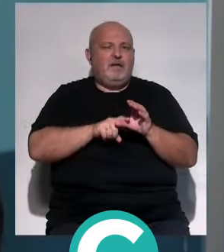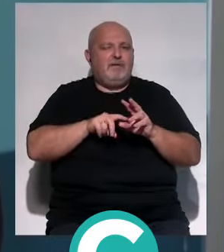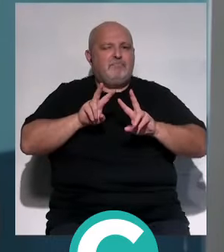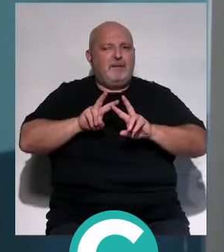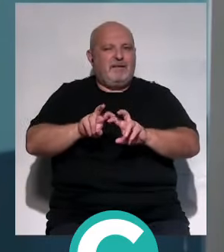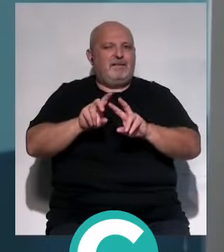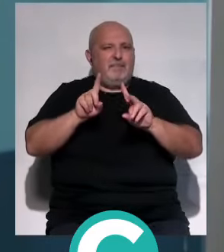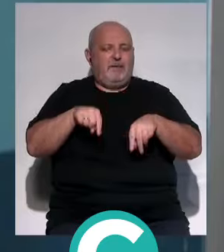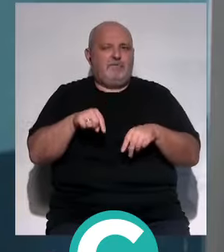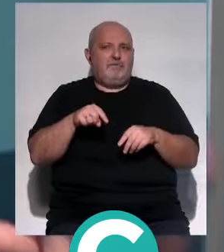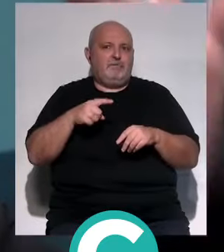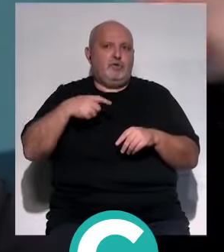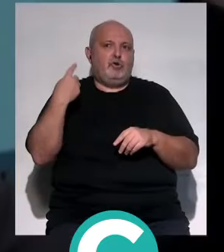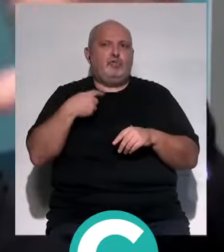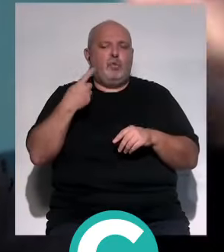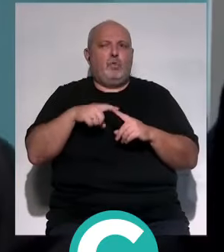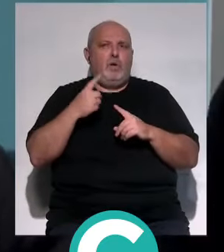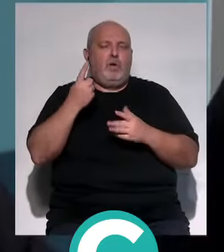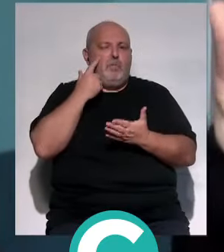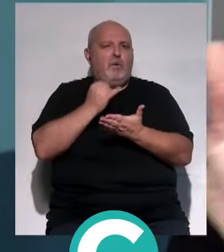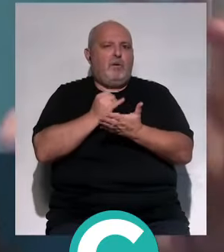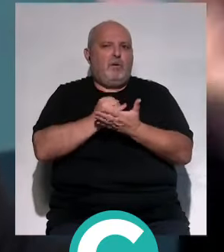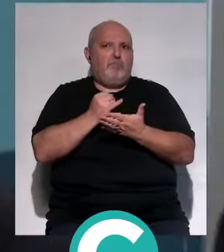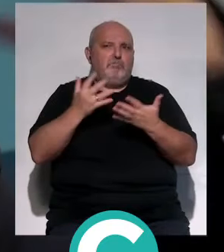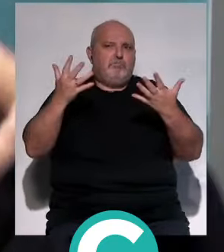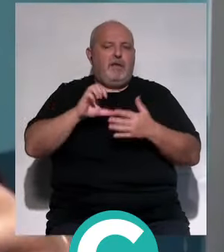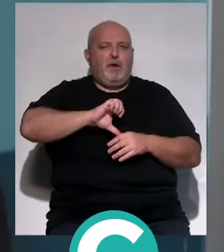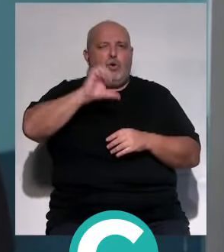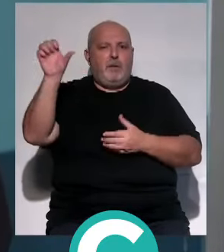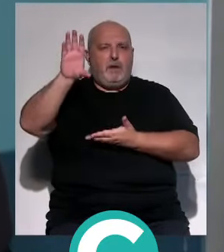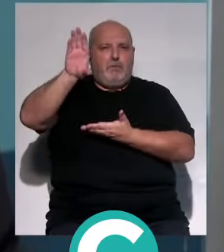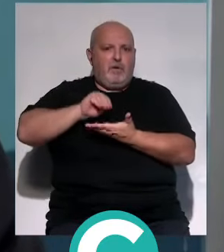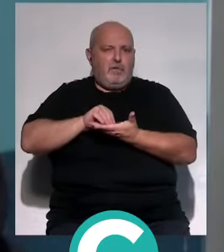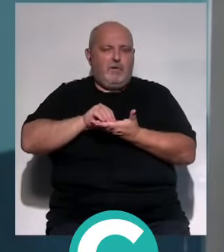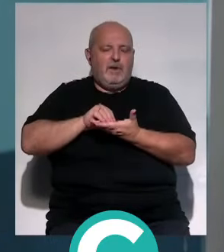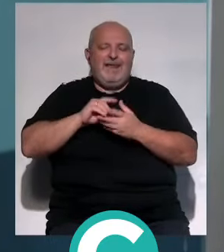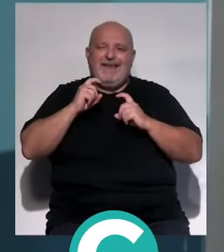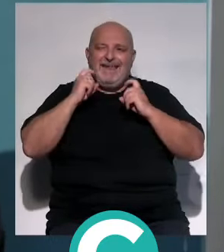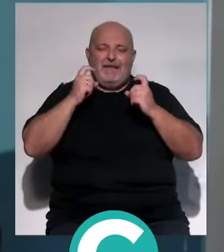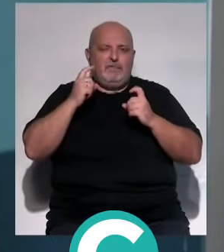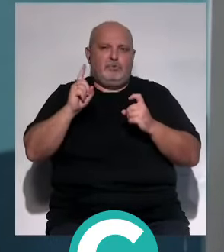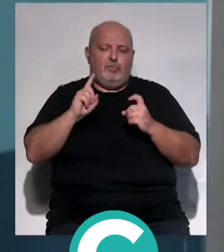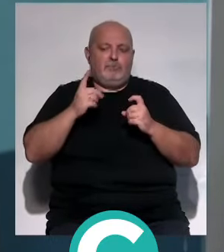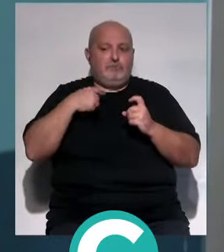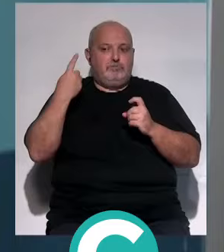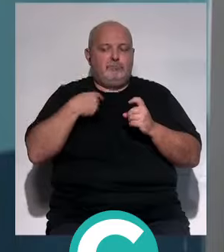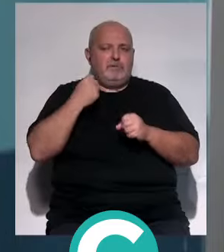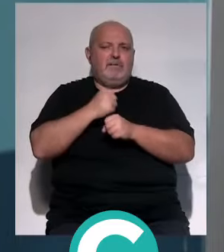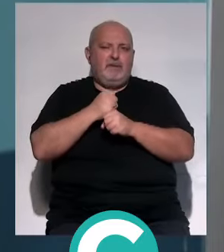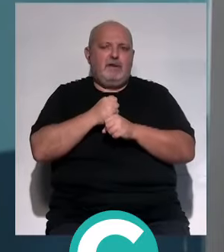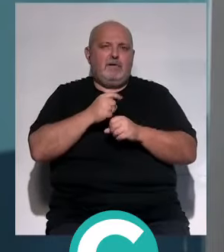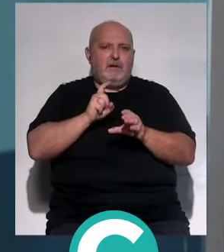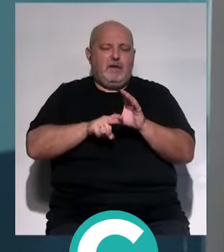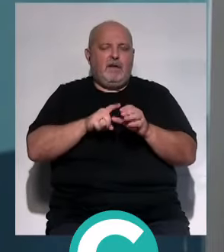investigación. O sea, nosotros, no es que salga un ensayo clínico que os digo, en Europa y lo aplicamos. Nosotros intentamos, y eso conlleva mucho trabajo, también